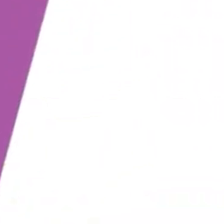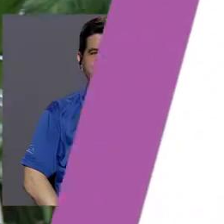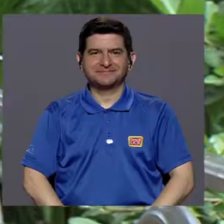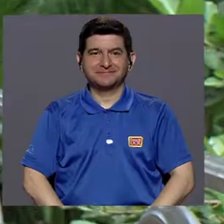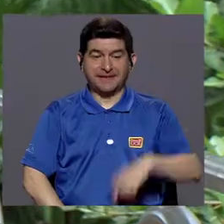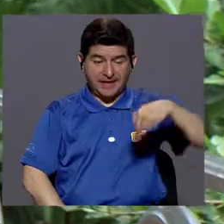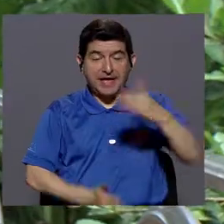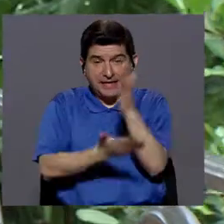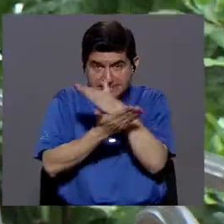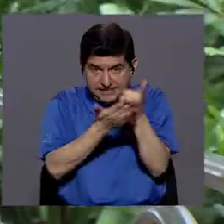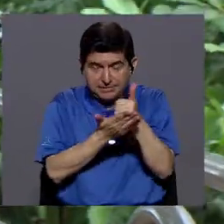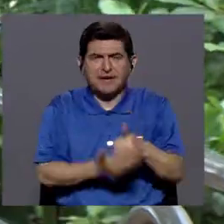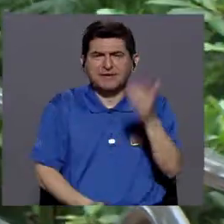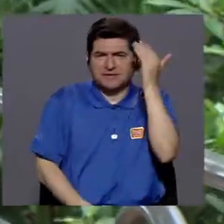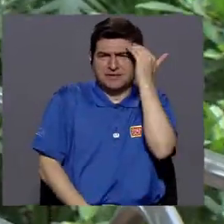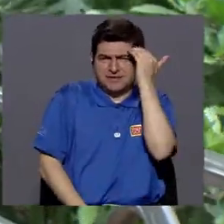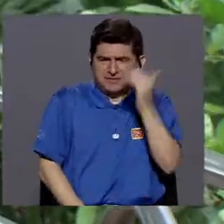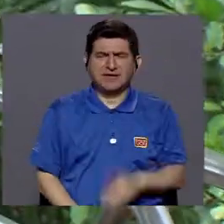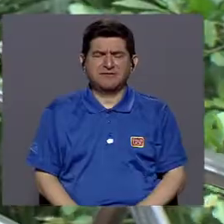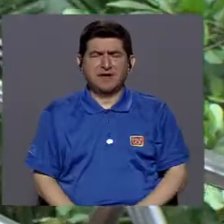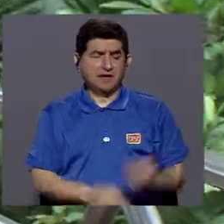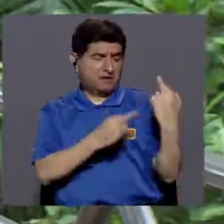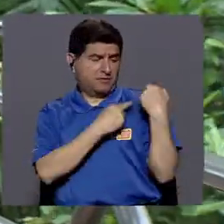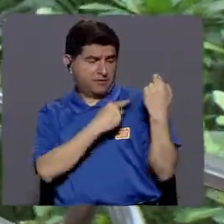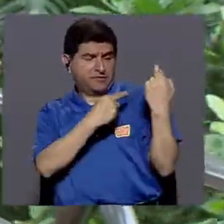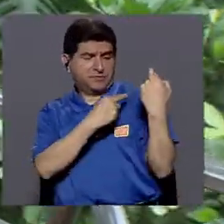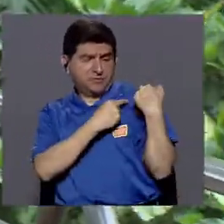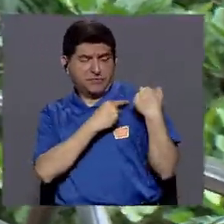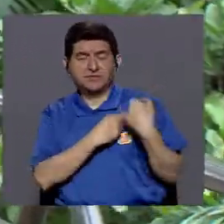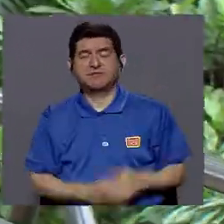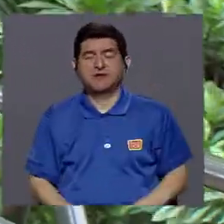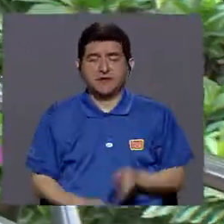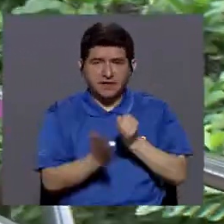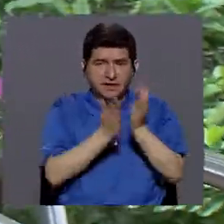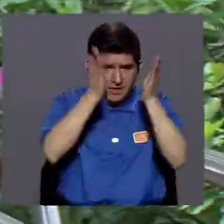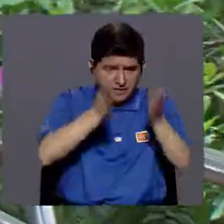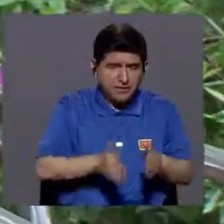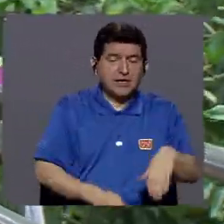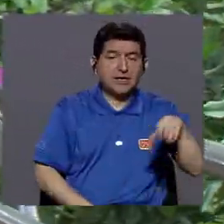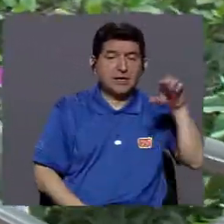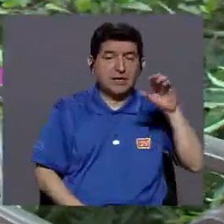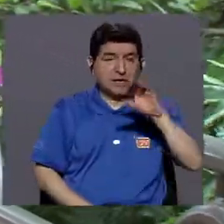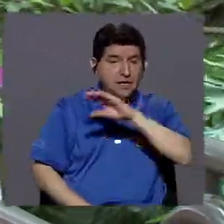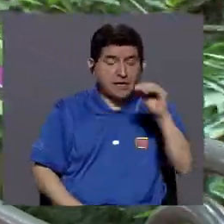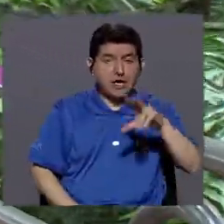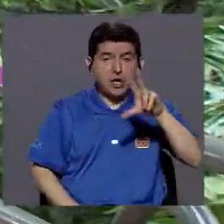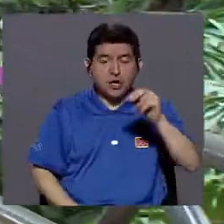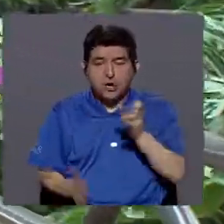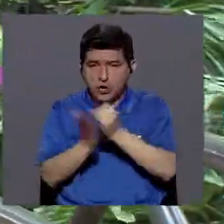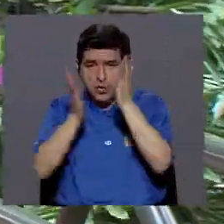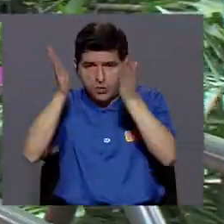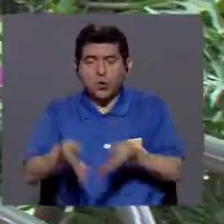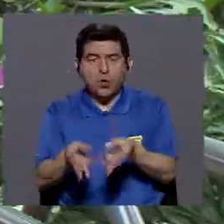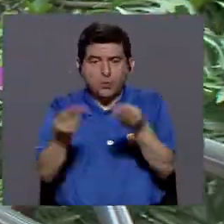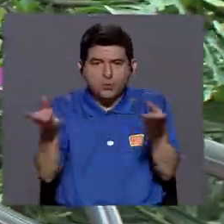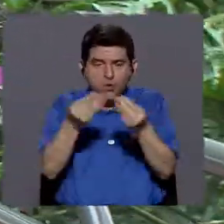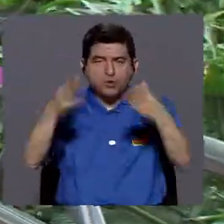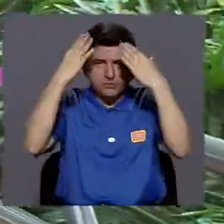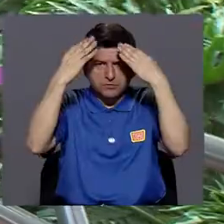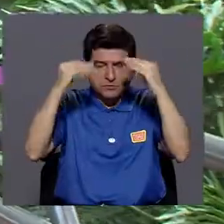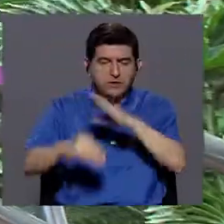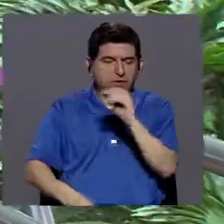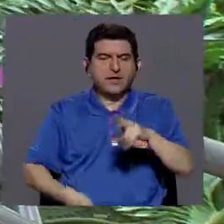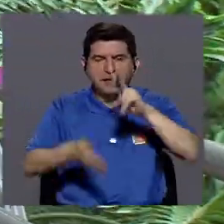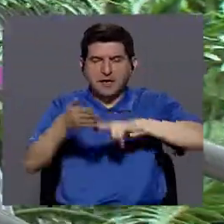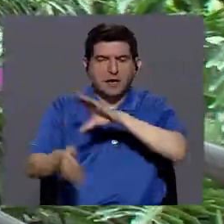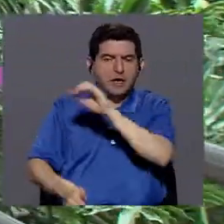En este segmento conoceremos acerca de la responsabilidad de investigadores y no investigadores con los datos que se producen y los